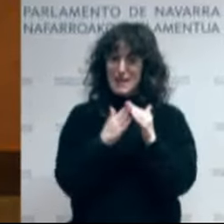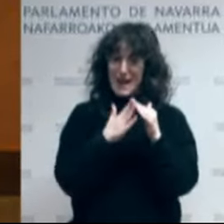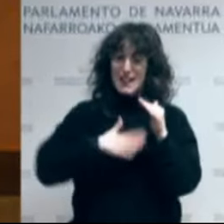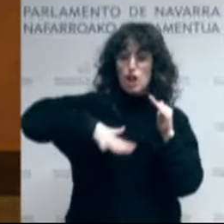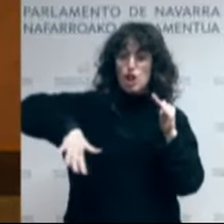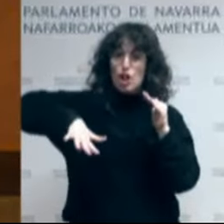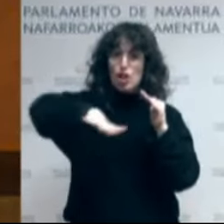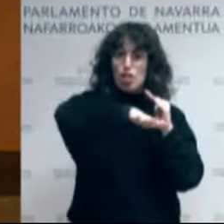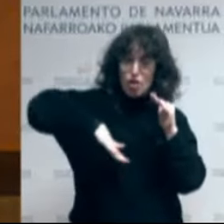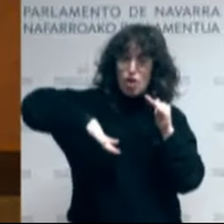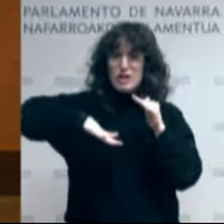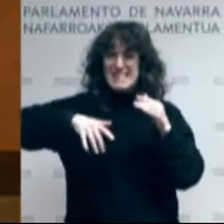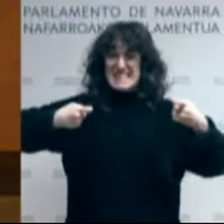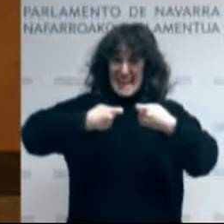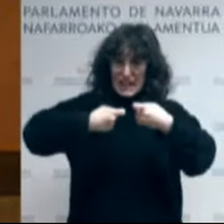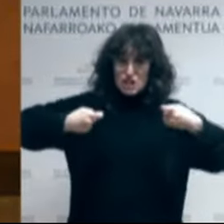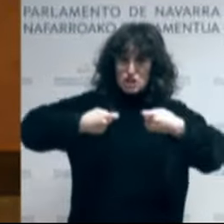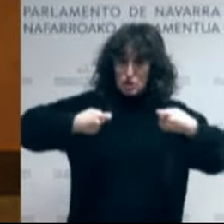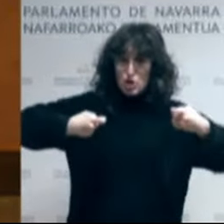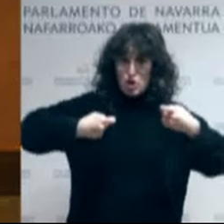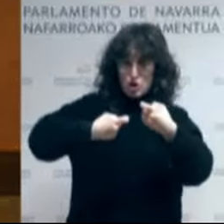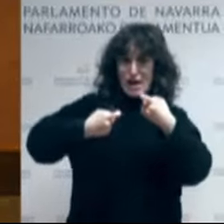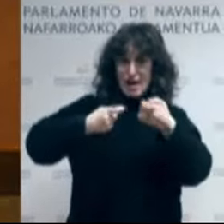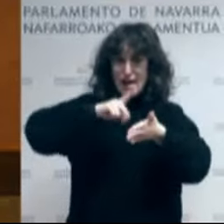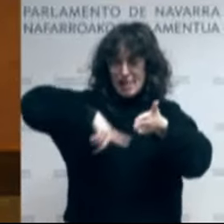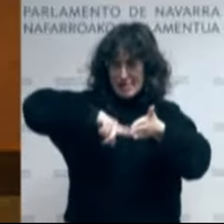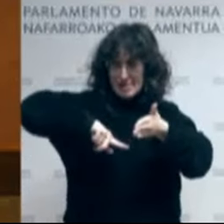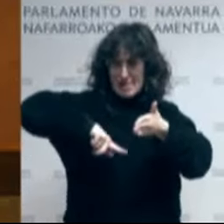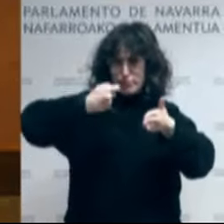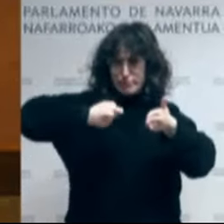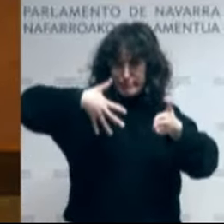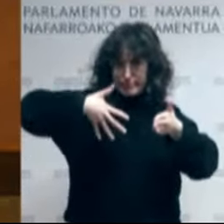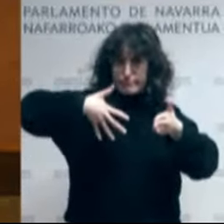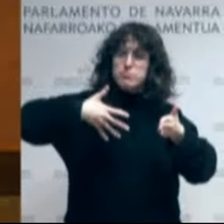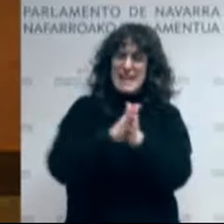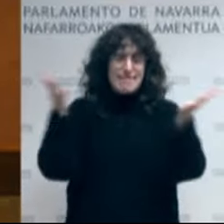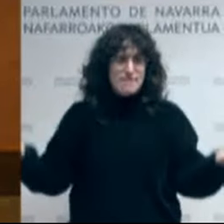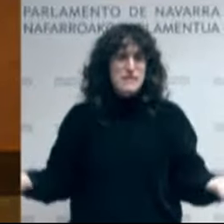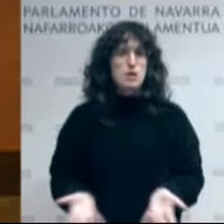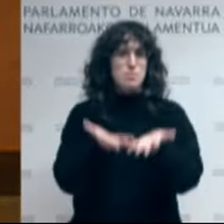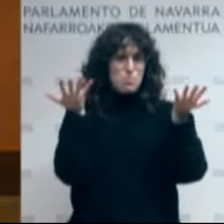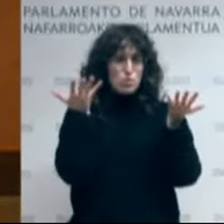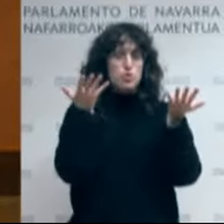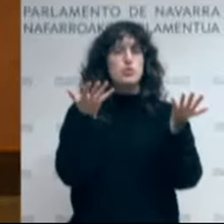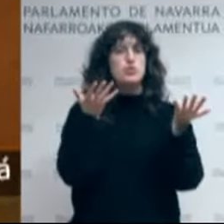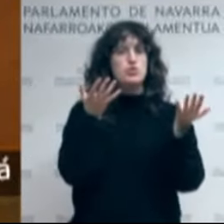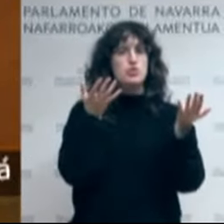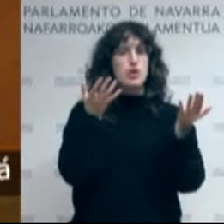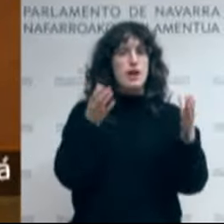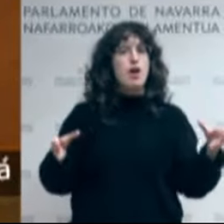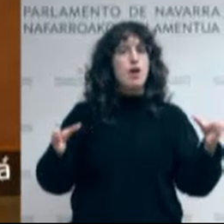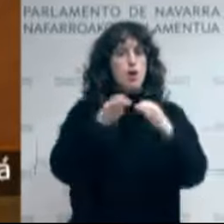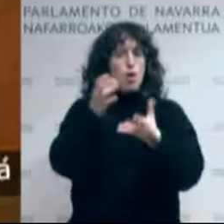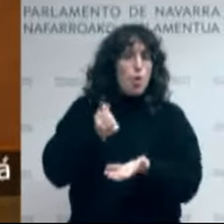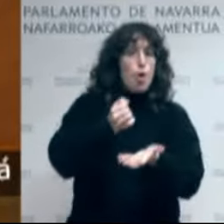residencial tensionado se establecerán junto a los municipios y se impulsará también la bolsa foral de alquiler.